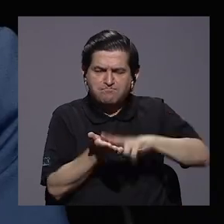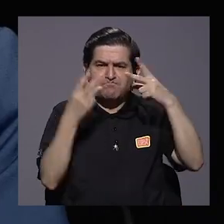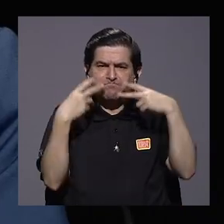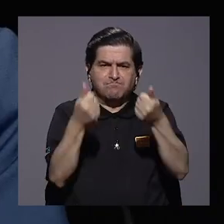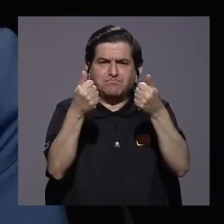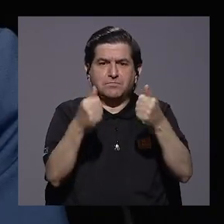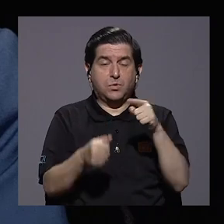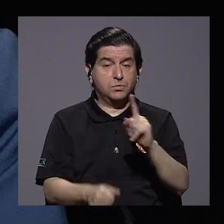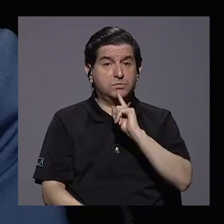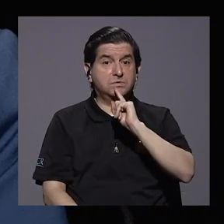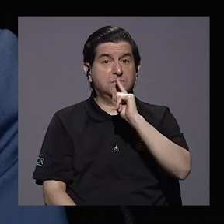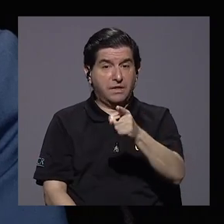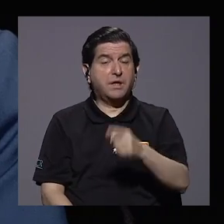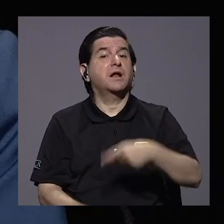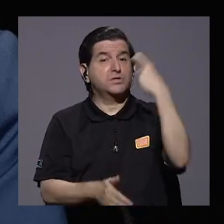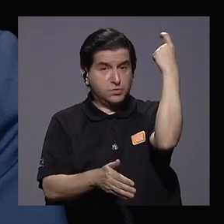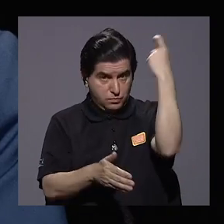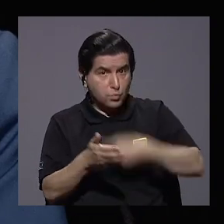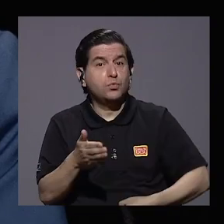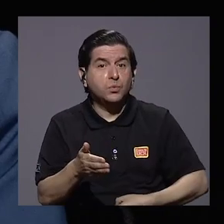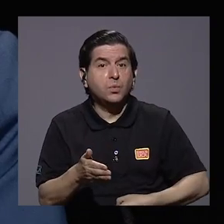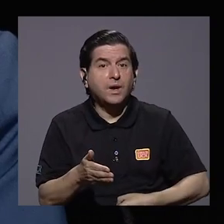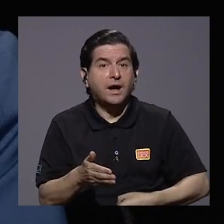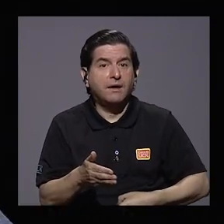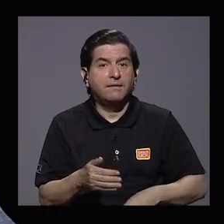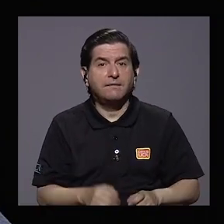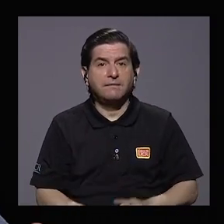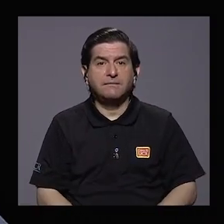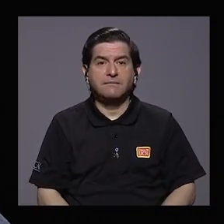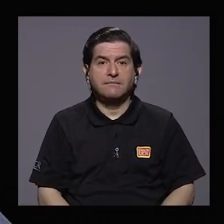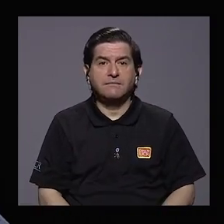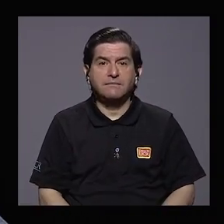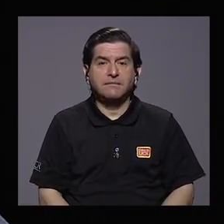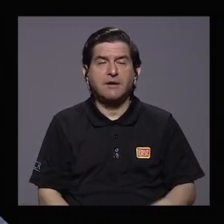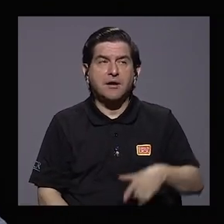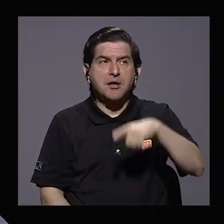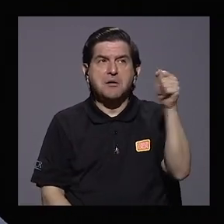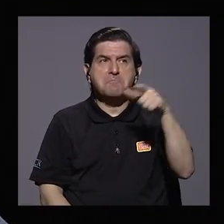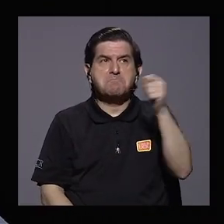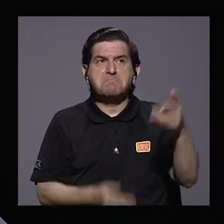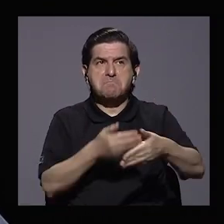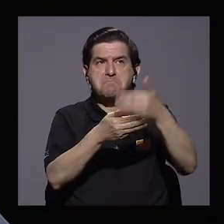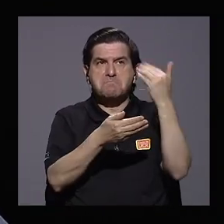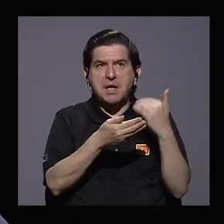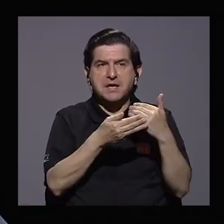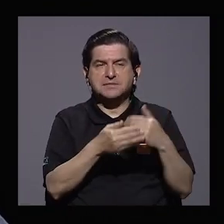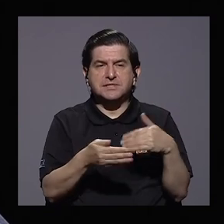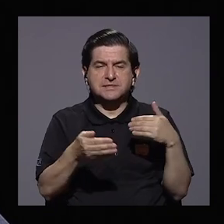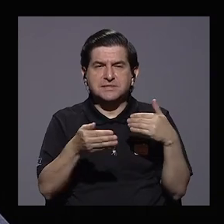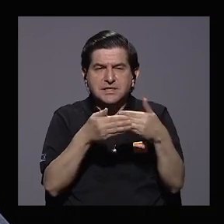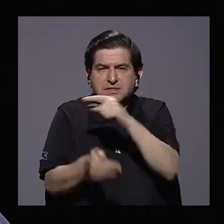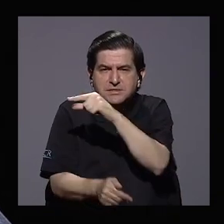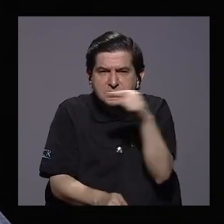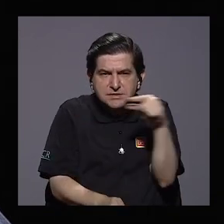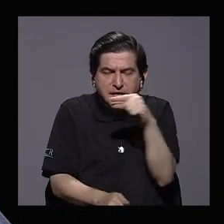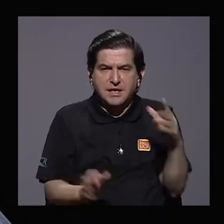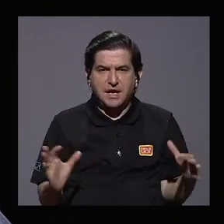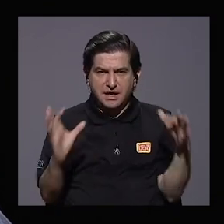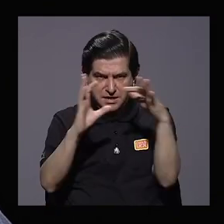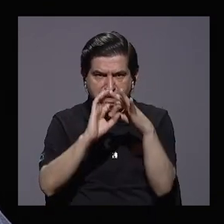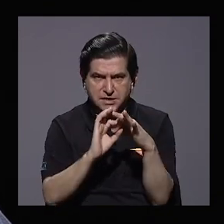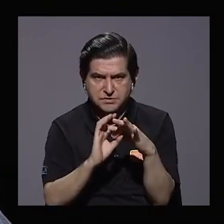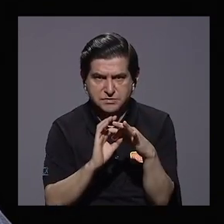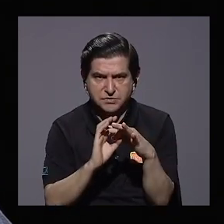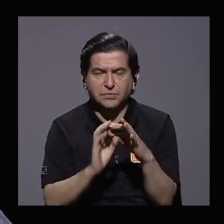¿Usted ha dado declaraciones duras en meses pasados y semanas cercanas alrededor